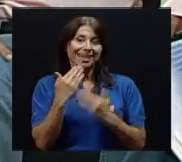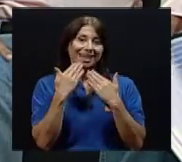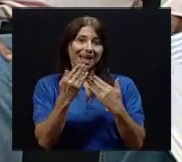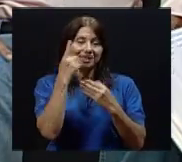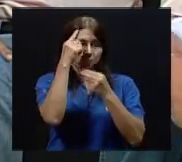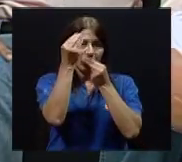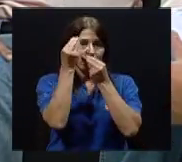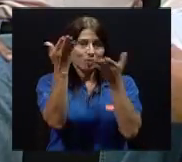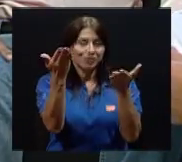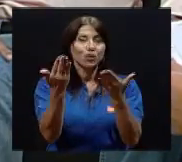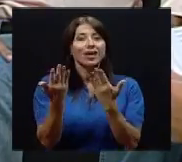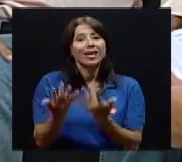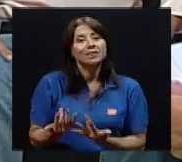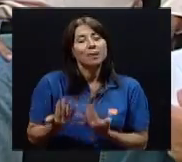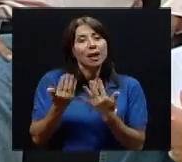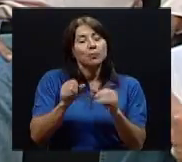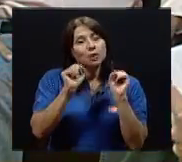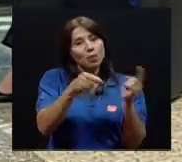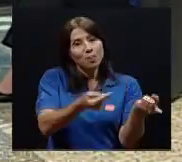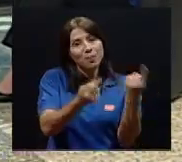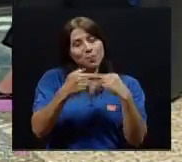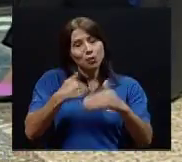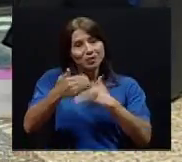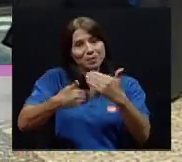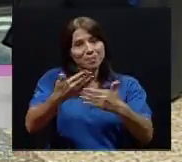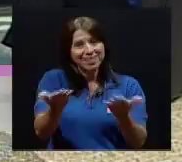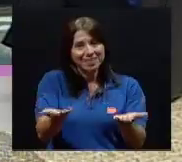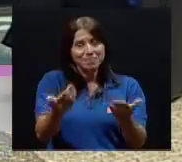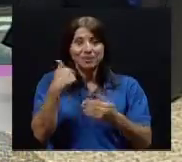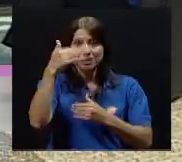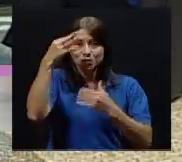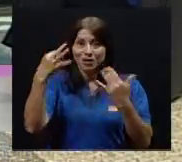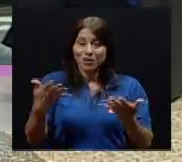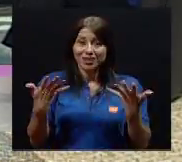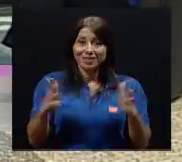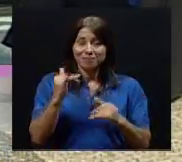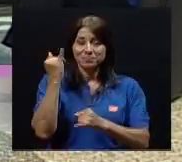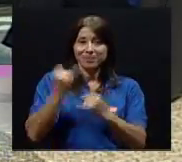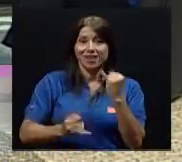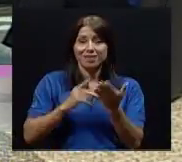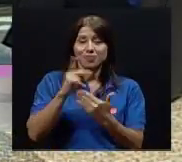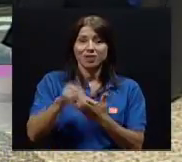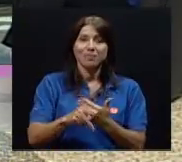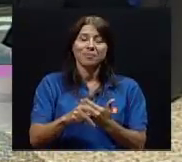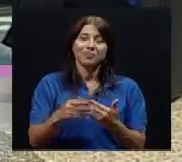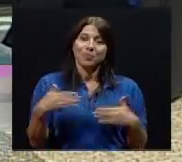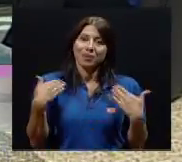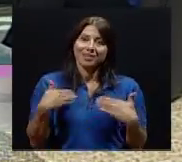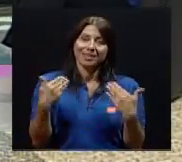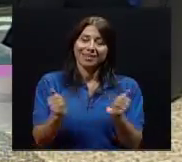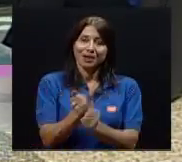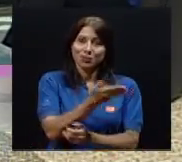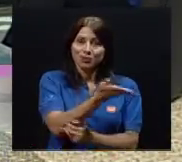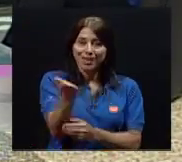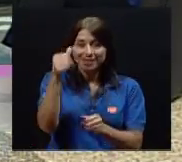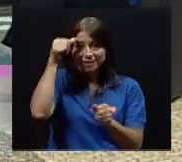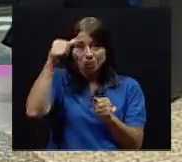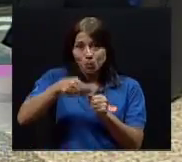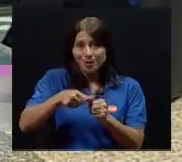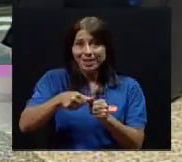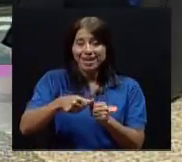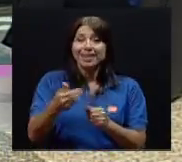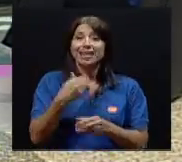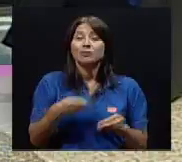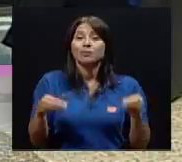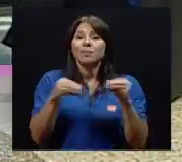esperamos que nos puedan acompañar próximamente. Yo creo que llegamos de esta manera al final. Fue un placer estar con ustedes. Recuerde que tenemos más la próxima